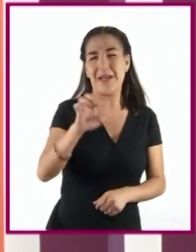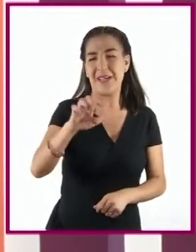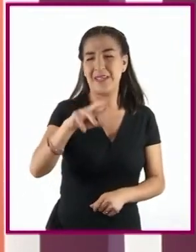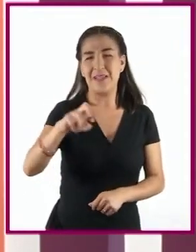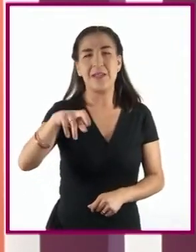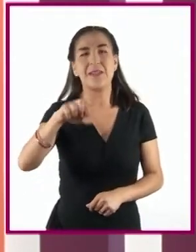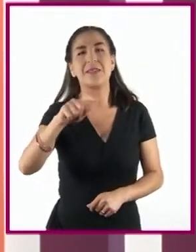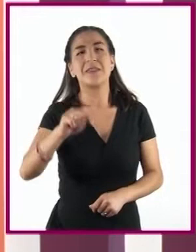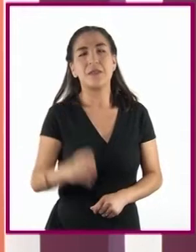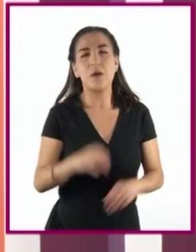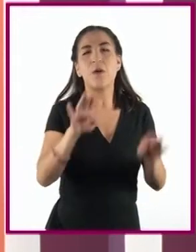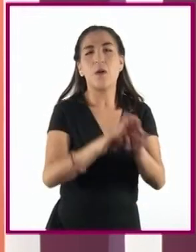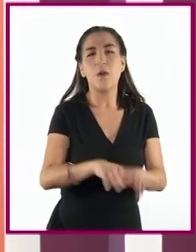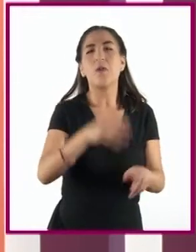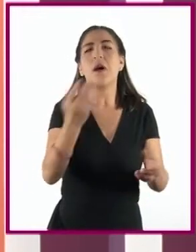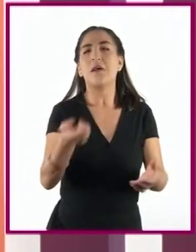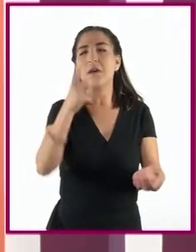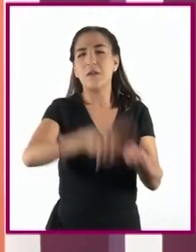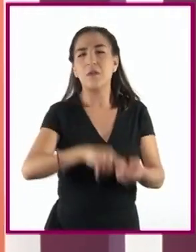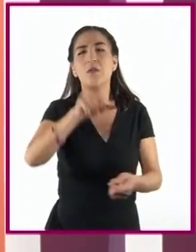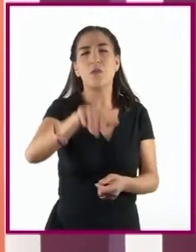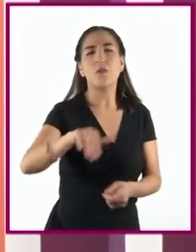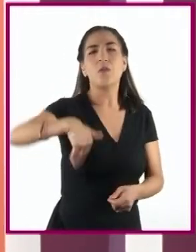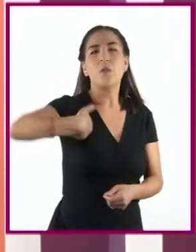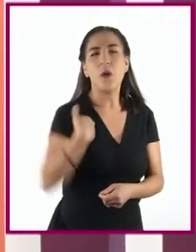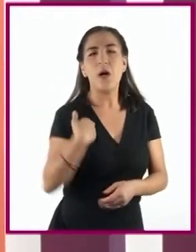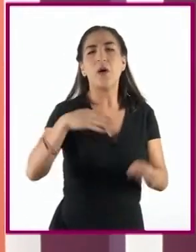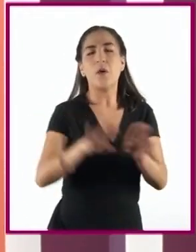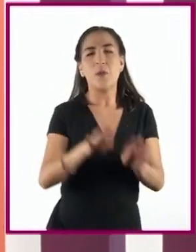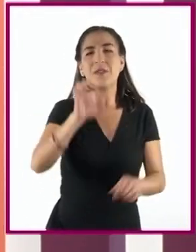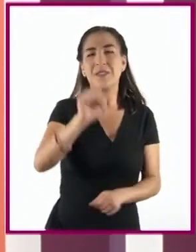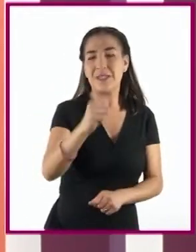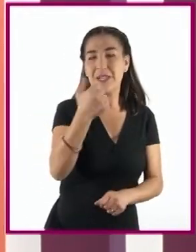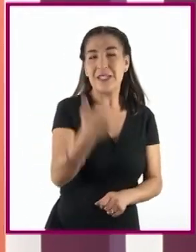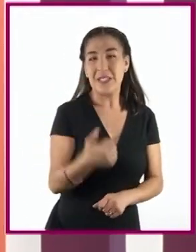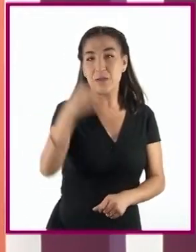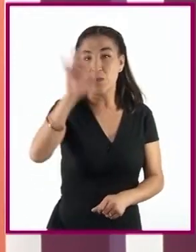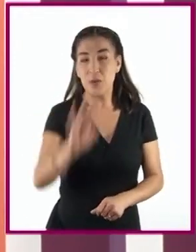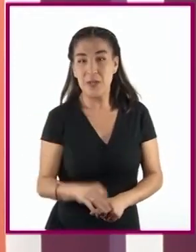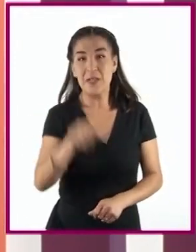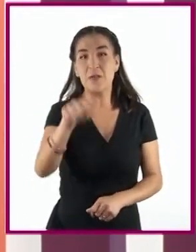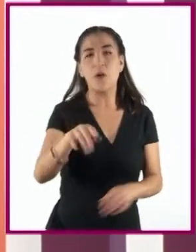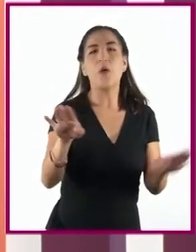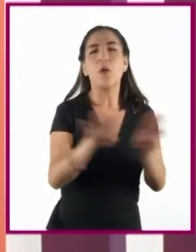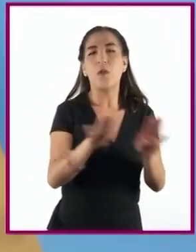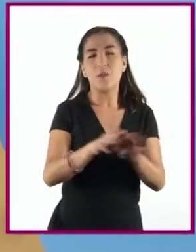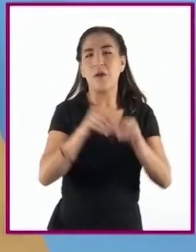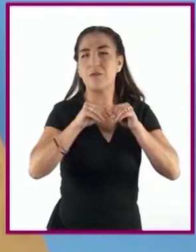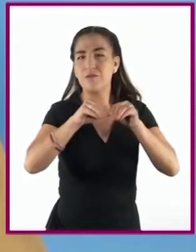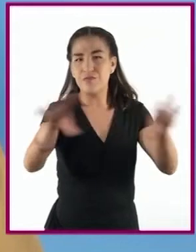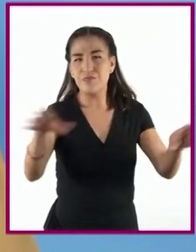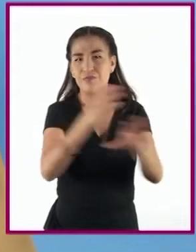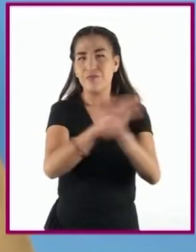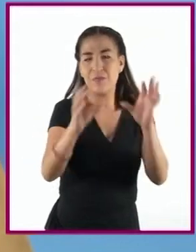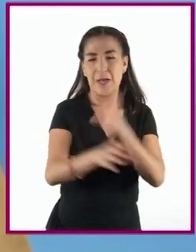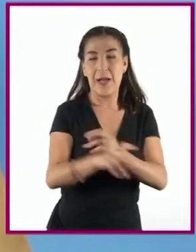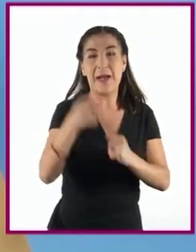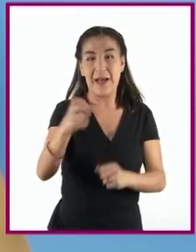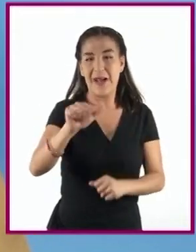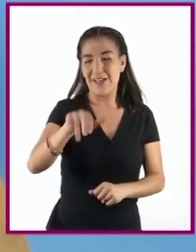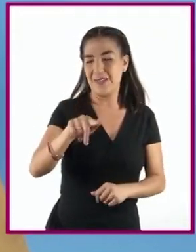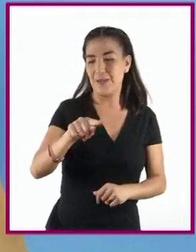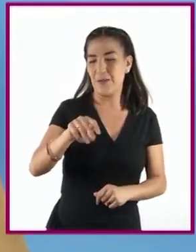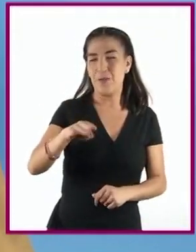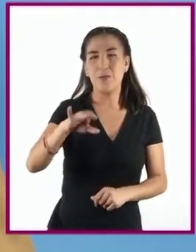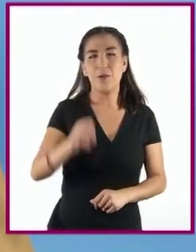un sistema constructivo que ahorra el 66% del concreto y aligera las estructuras. Antonio Camargo